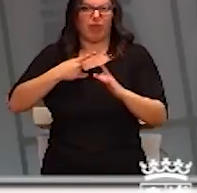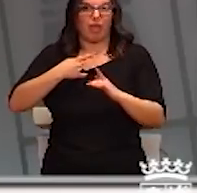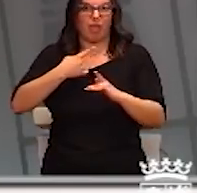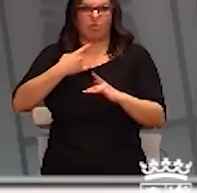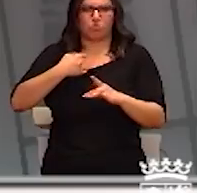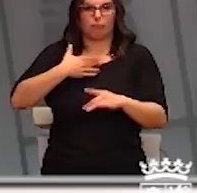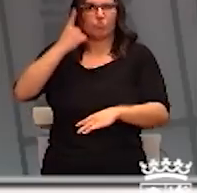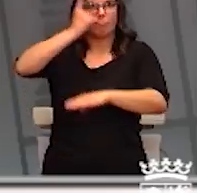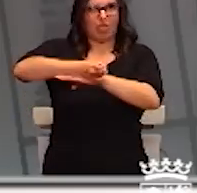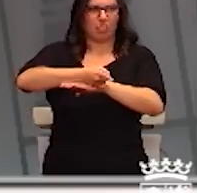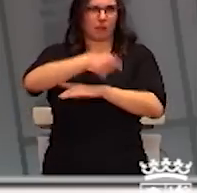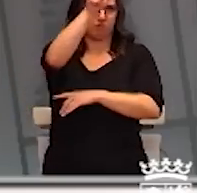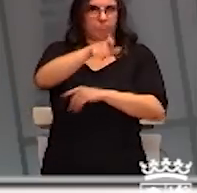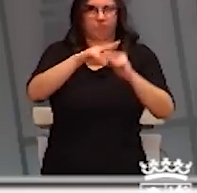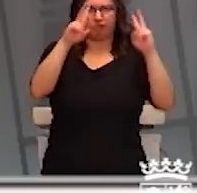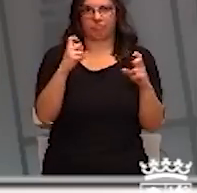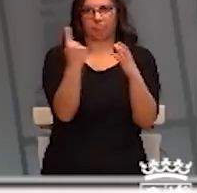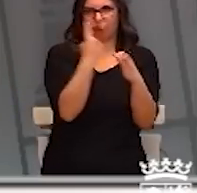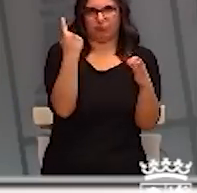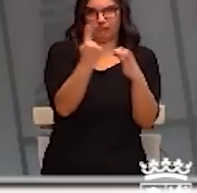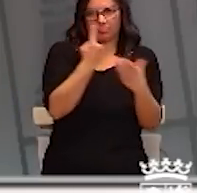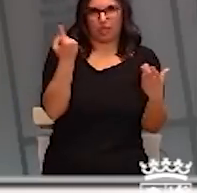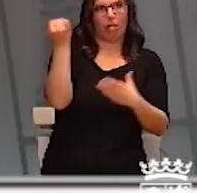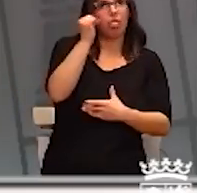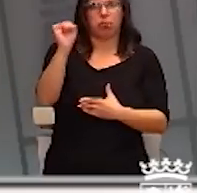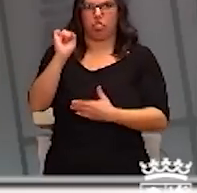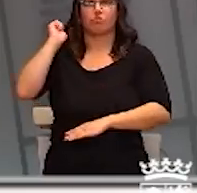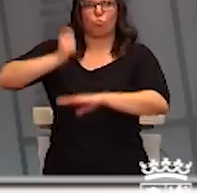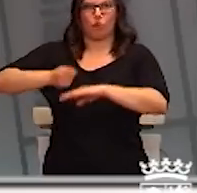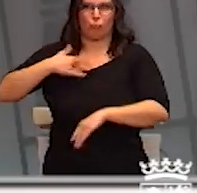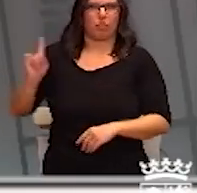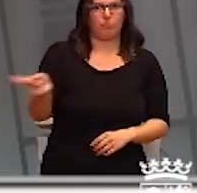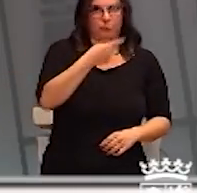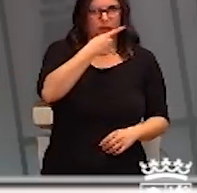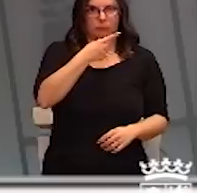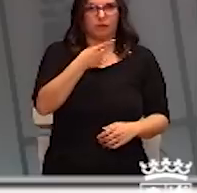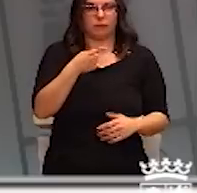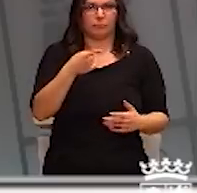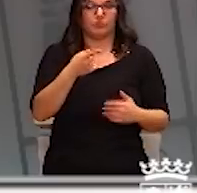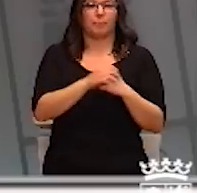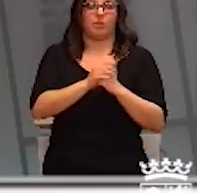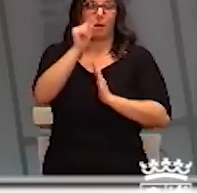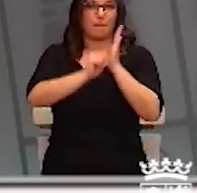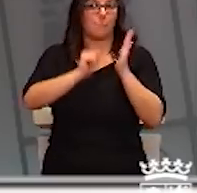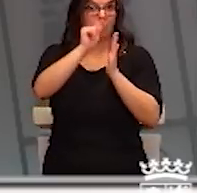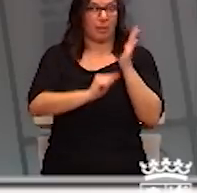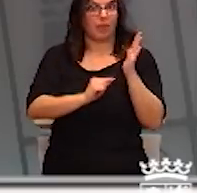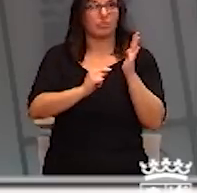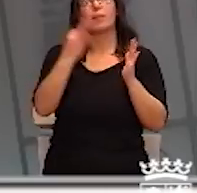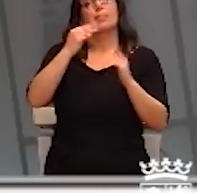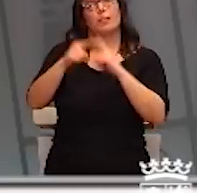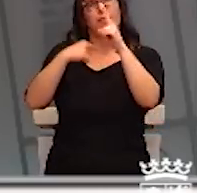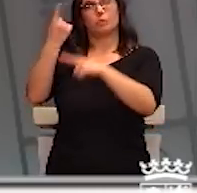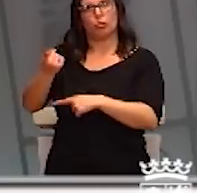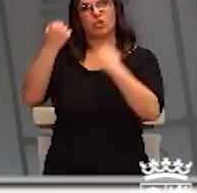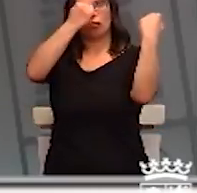estos casos. Una de las cosas que tenemos que hacer con parte de estas medidas, vamos con todas las medidas, es pasarlas luego a ratificación por parte